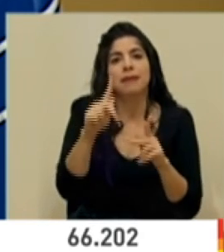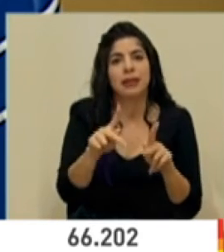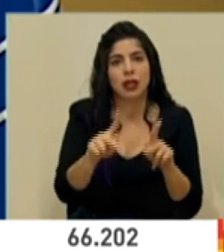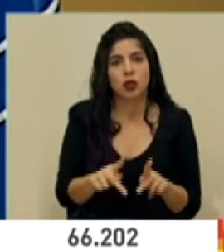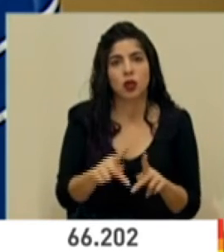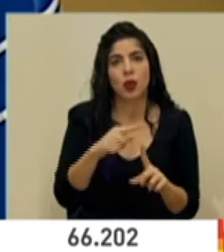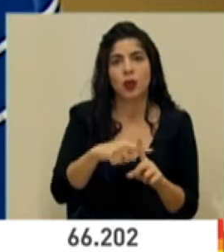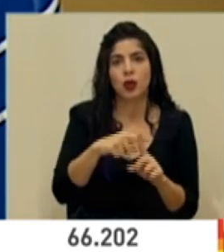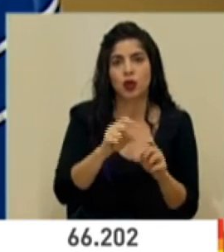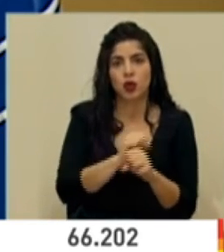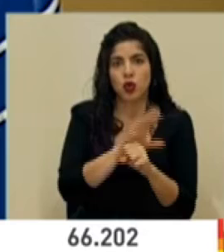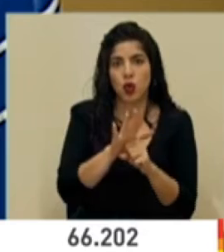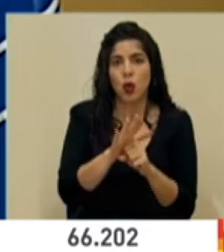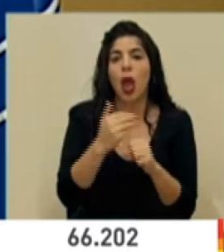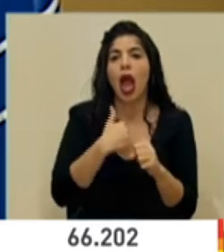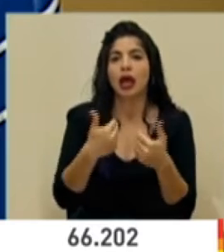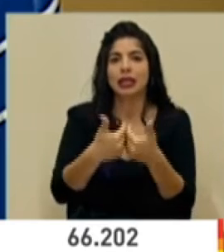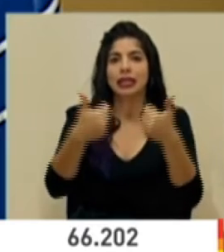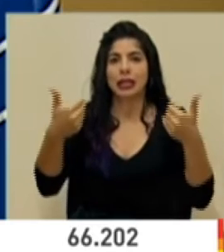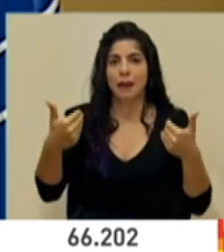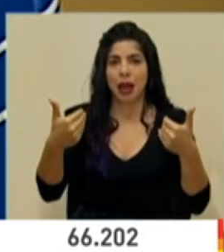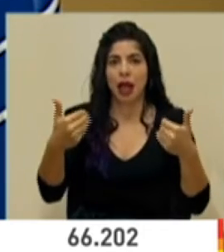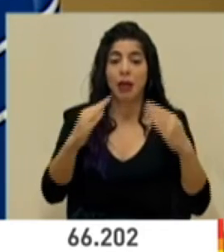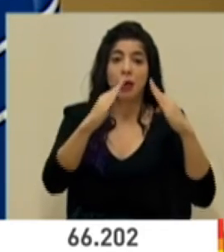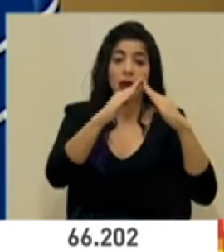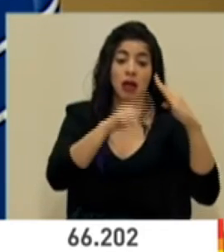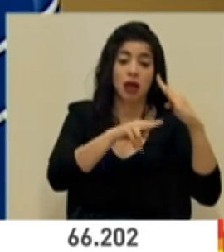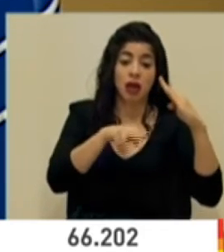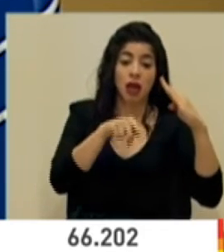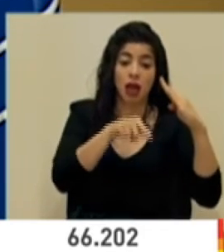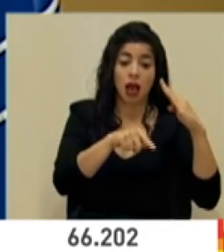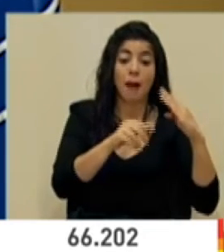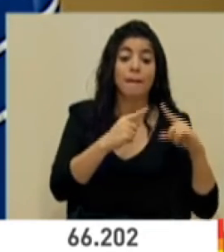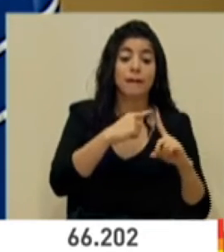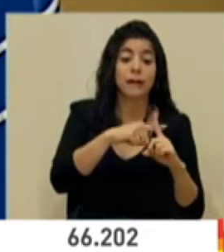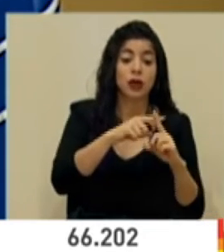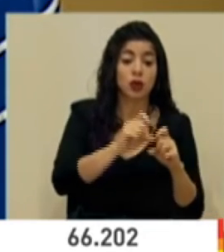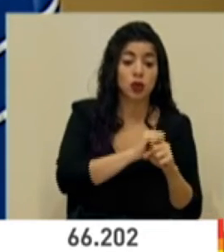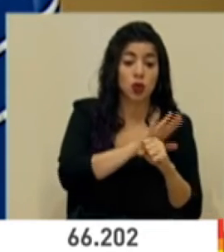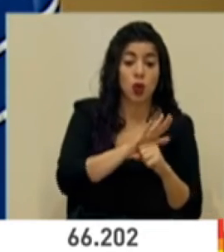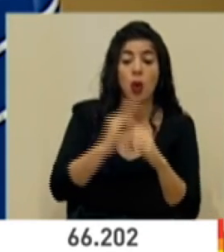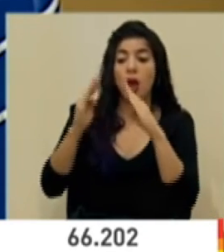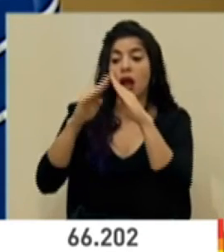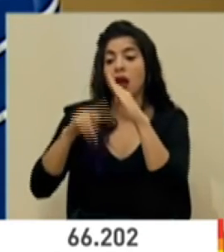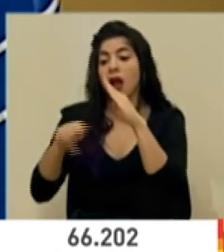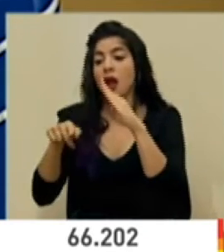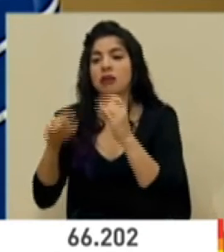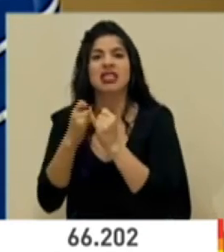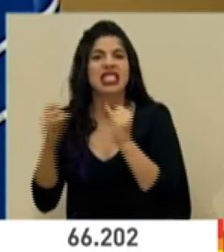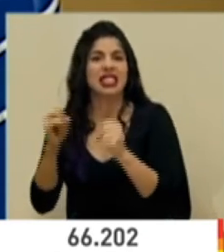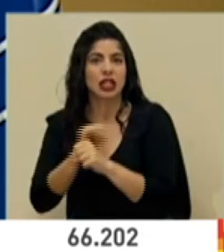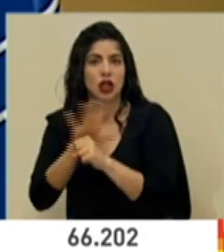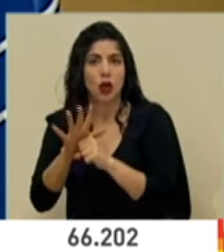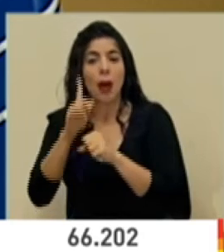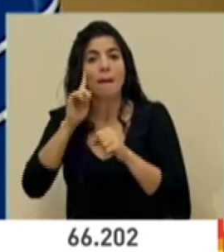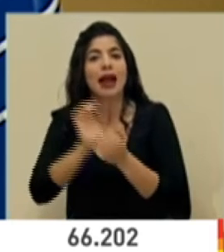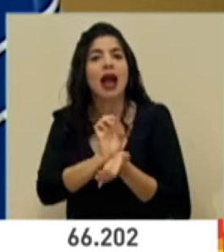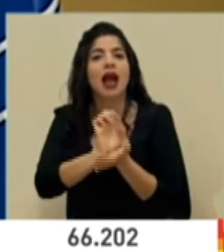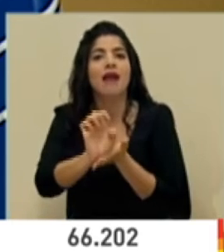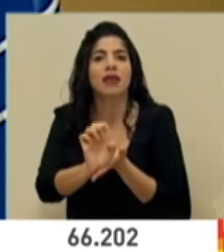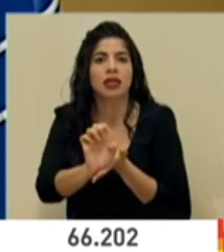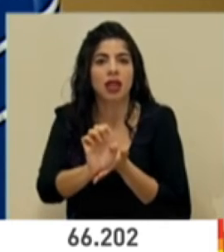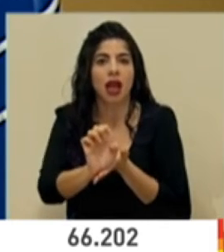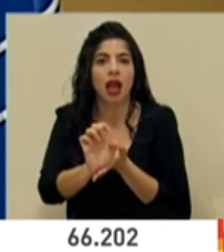positivas por COVID y poder separar a las personas que no estén en esa condición de modo tal que podamos evitar